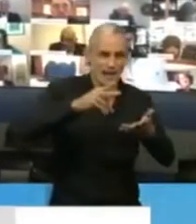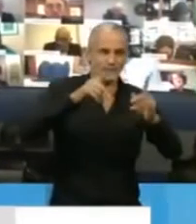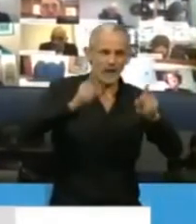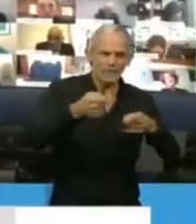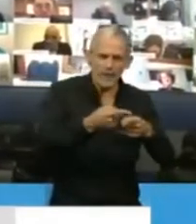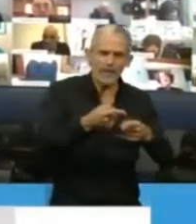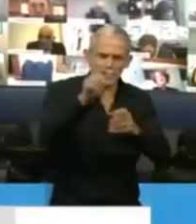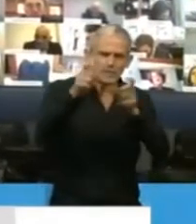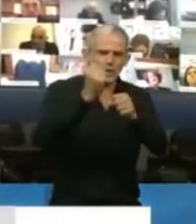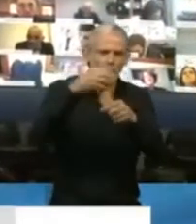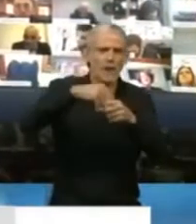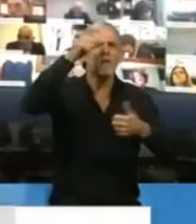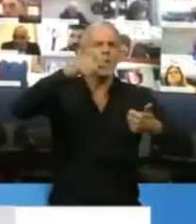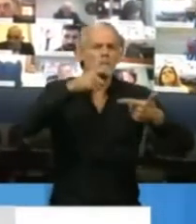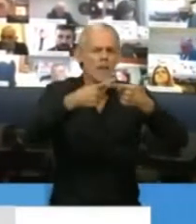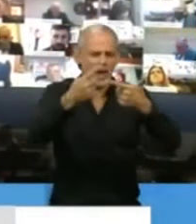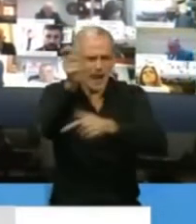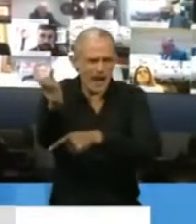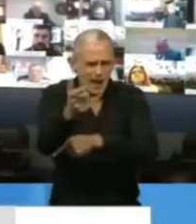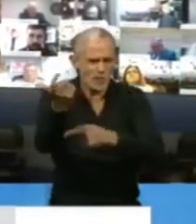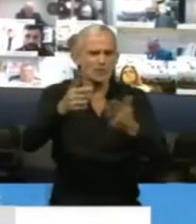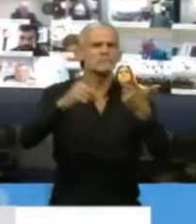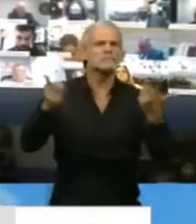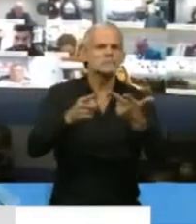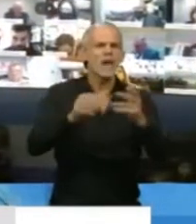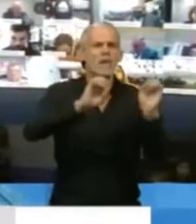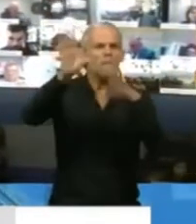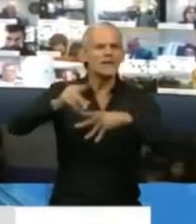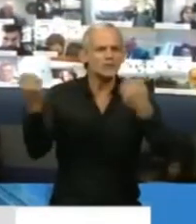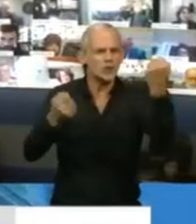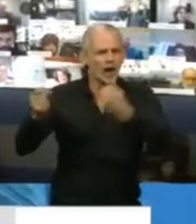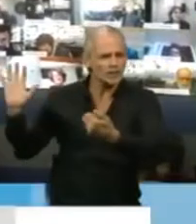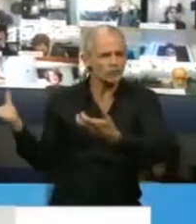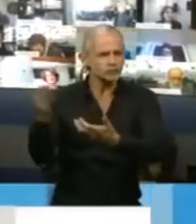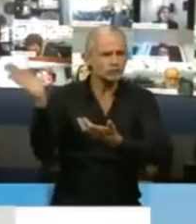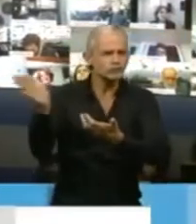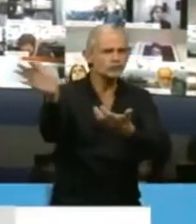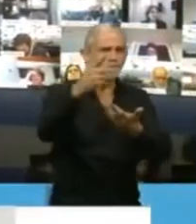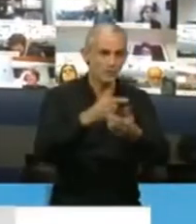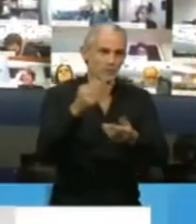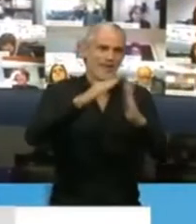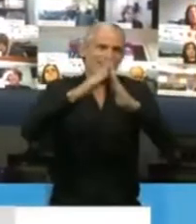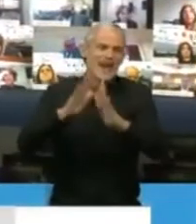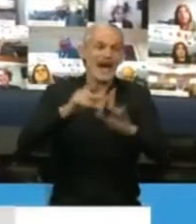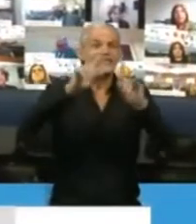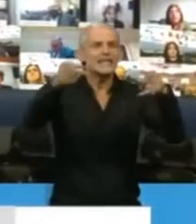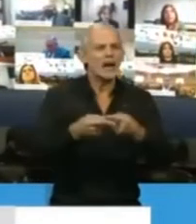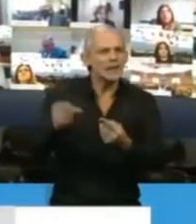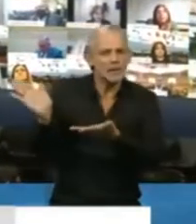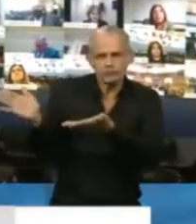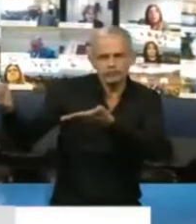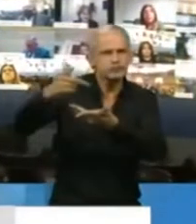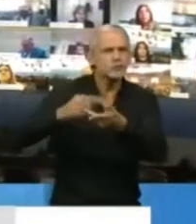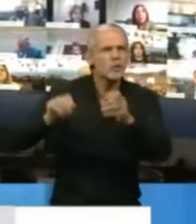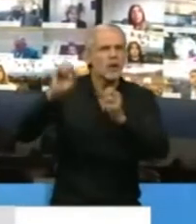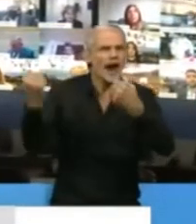aduana, los bomberos, los recolectores de residuos domiciliarios y los recolectores